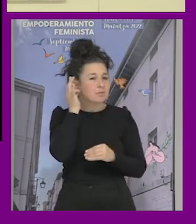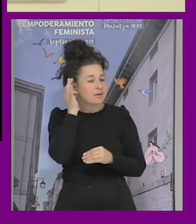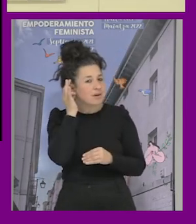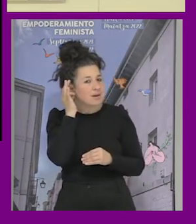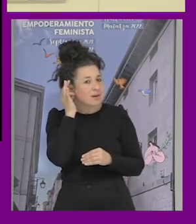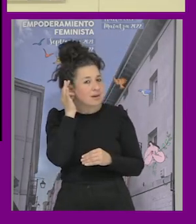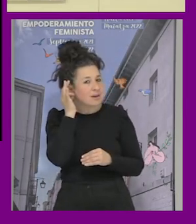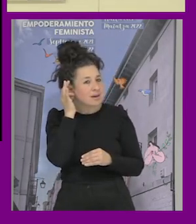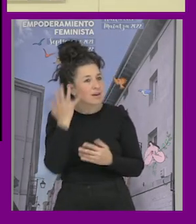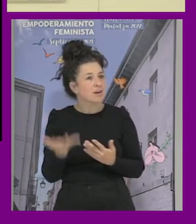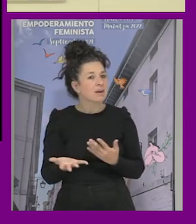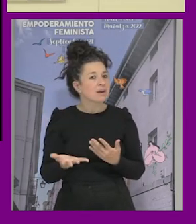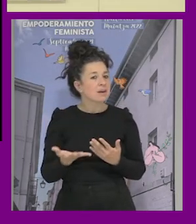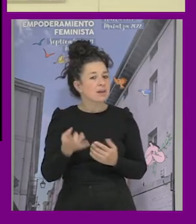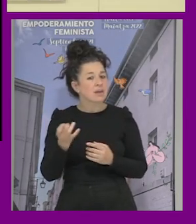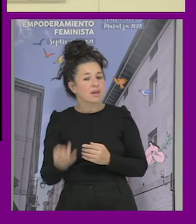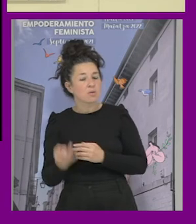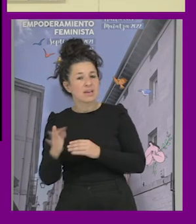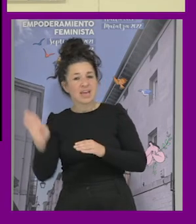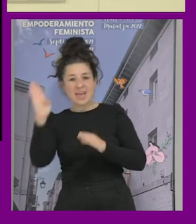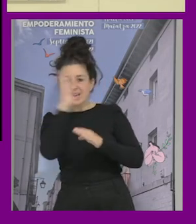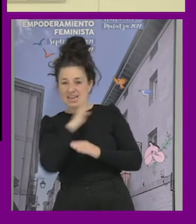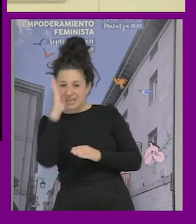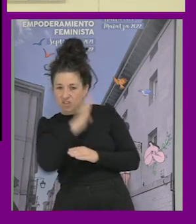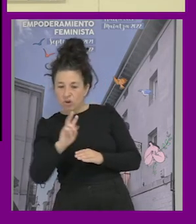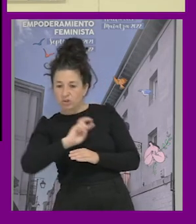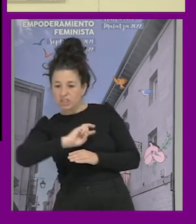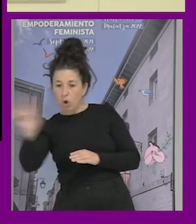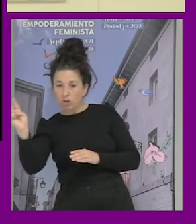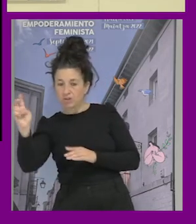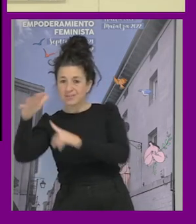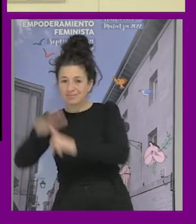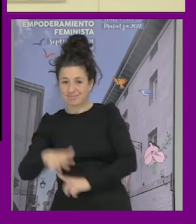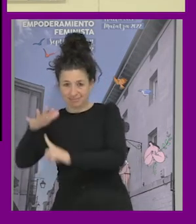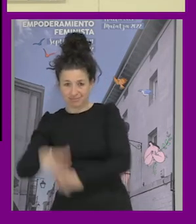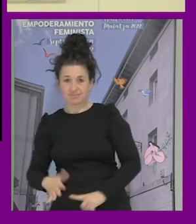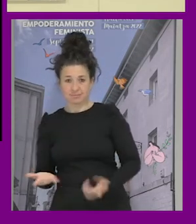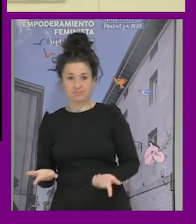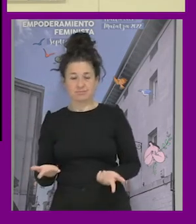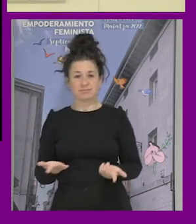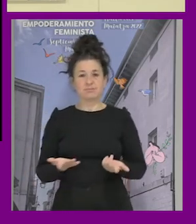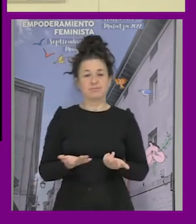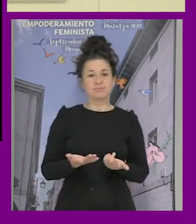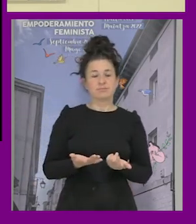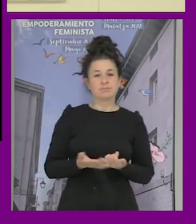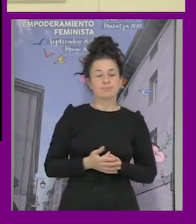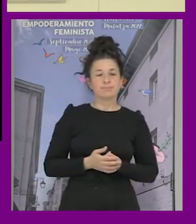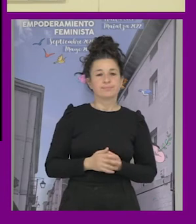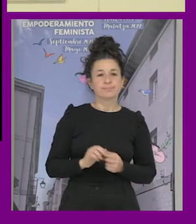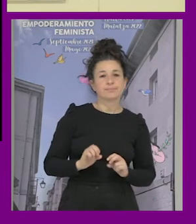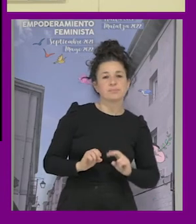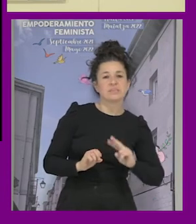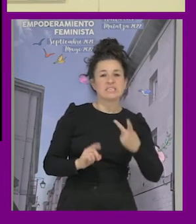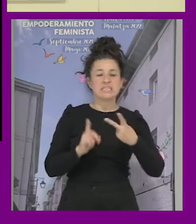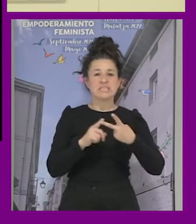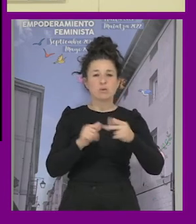el reconocimiento de otros de otros de otras dimensiones otros ejes de opresión el segundo modelo